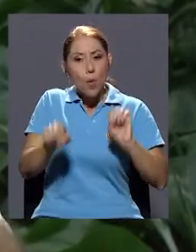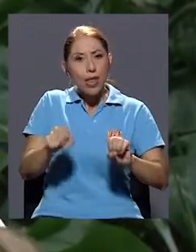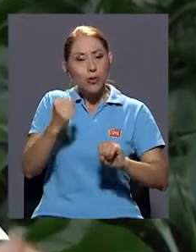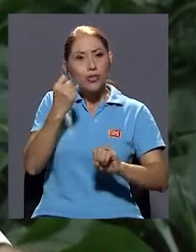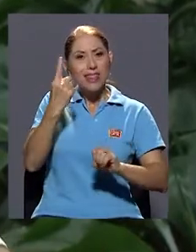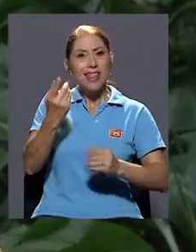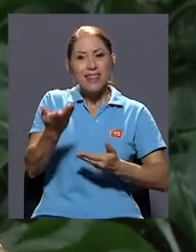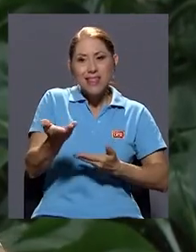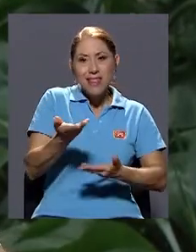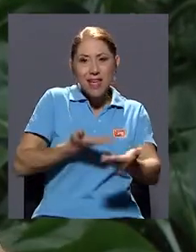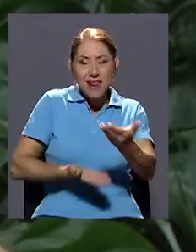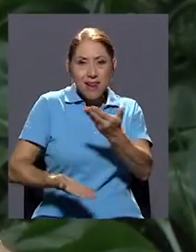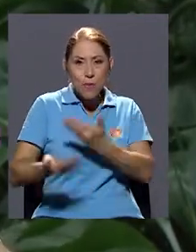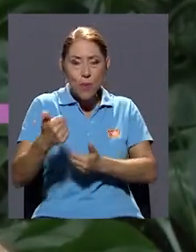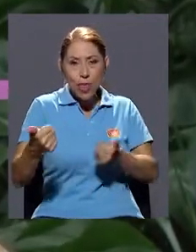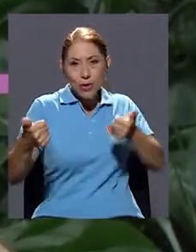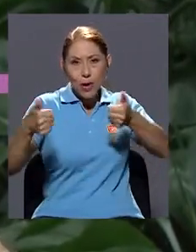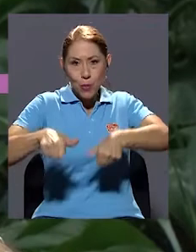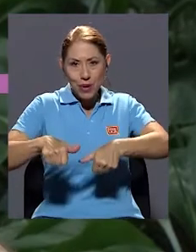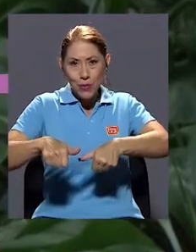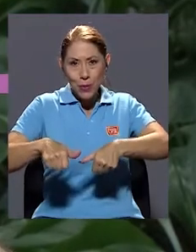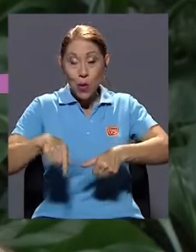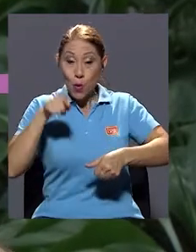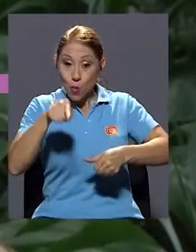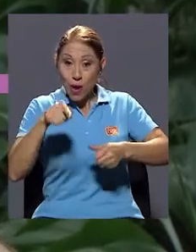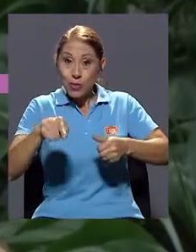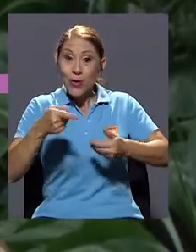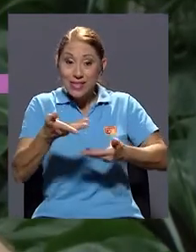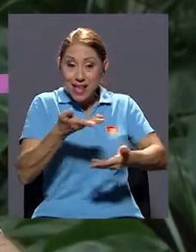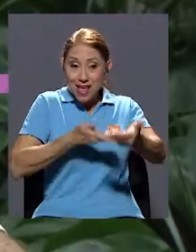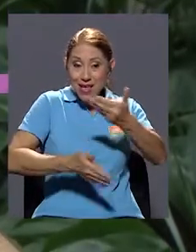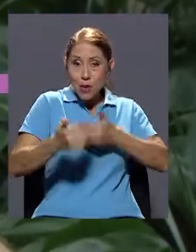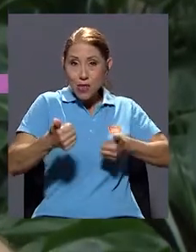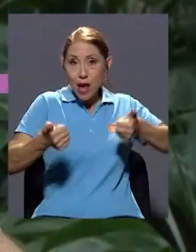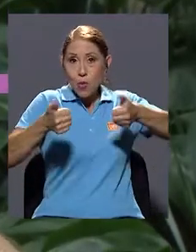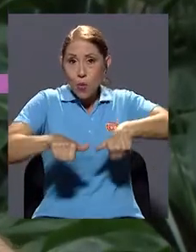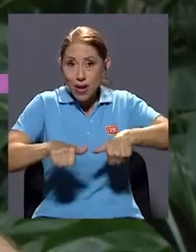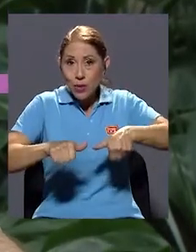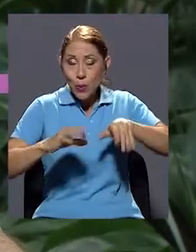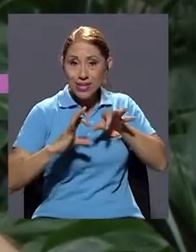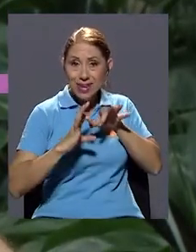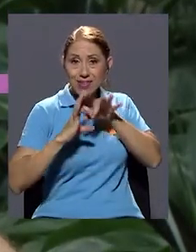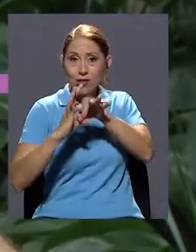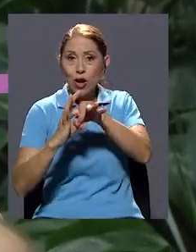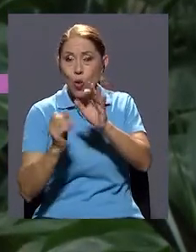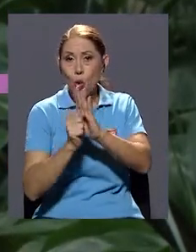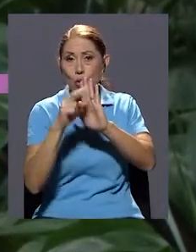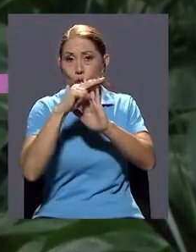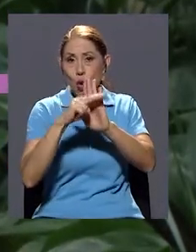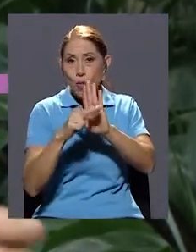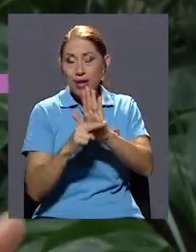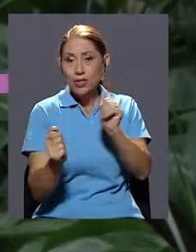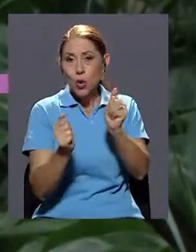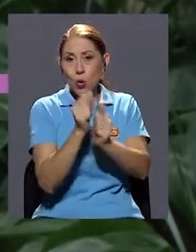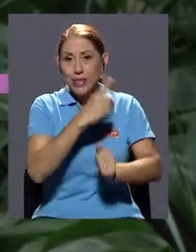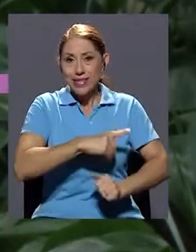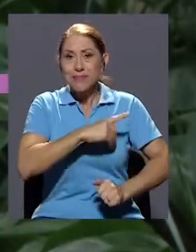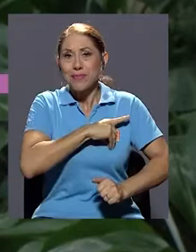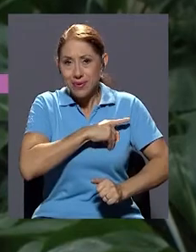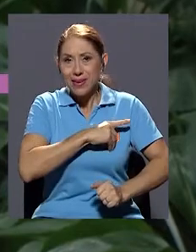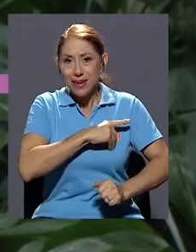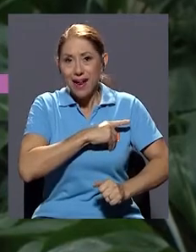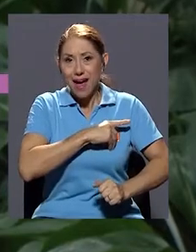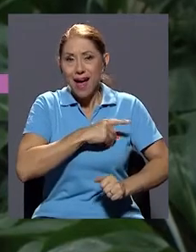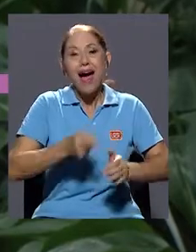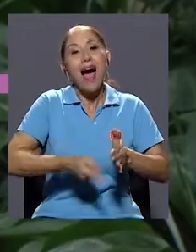podernos poner de acuerdo. Y cuando ese ponerse de acuerdo tiene que ver con normas y con disciplina, entonces a veces se traslada el